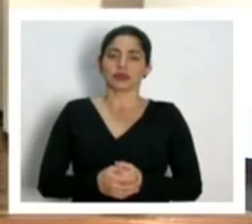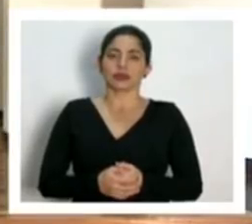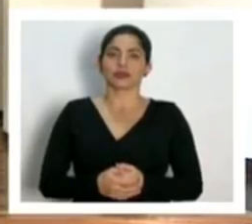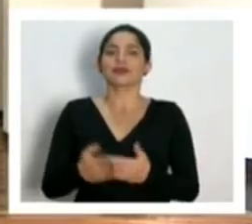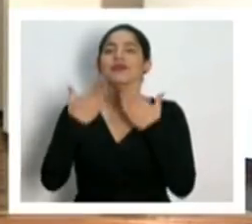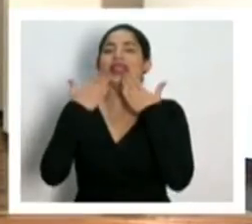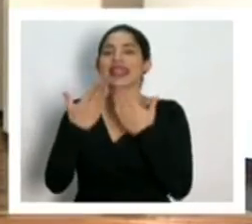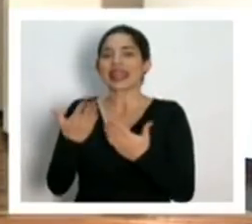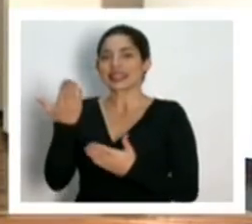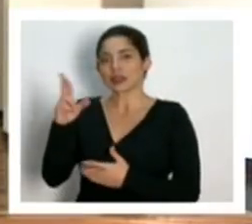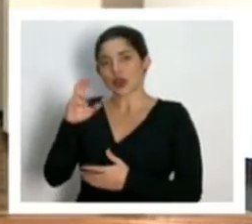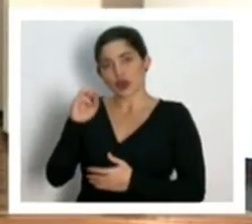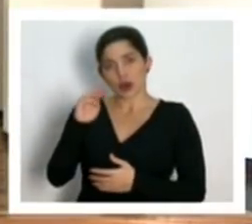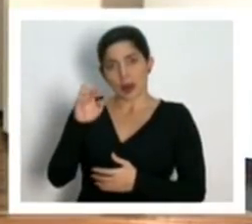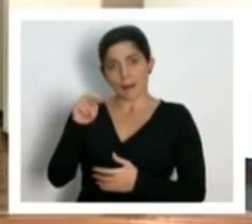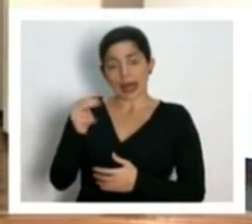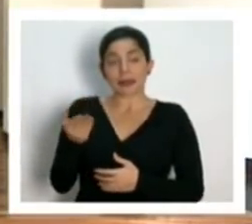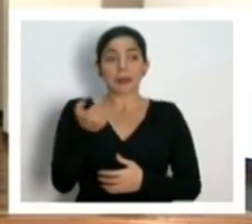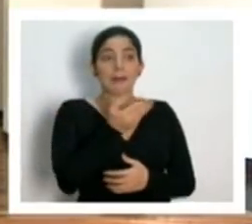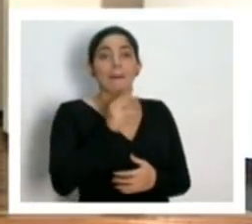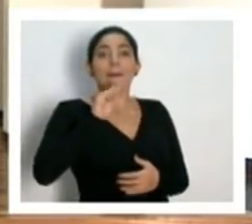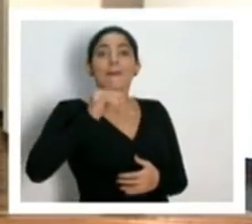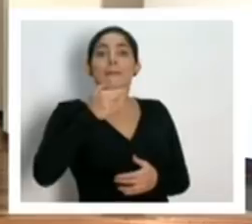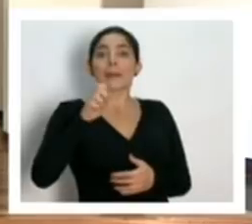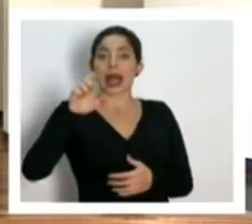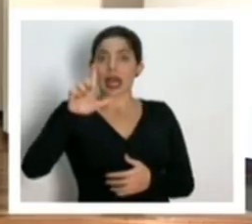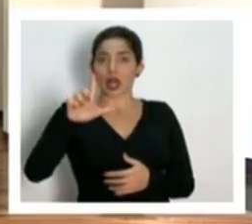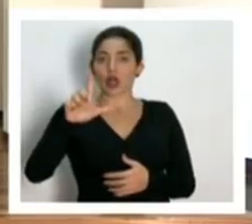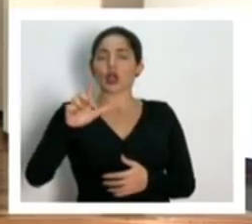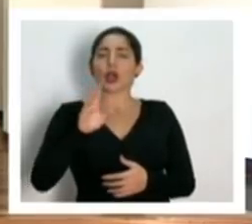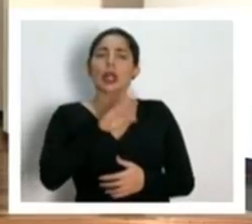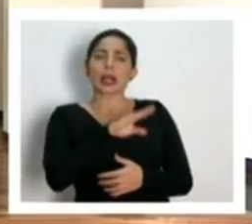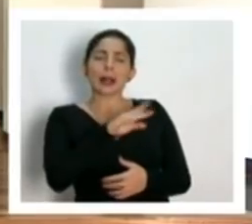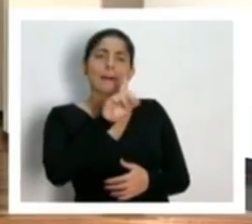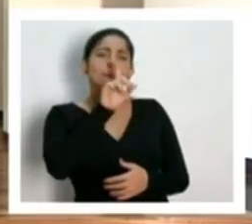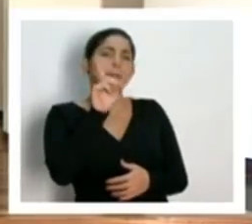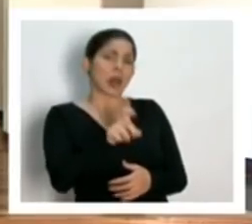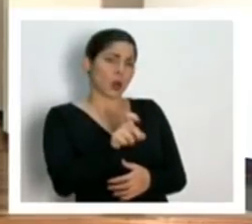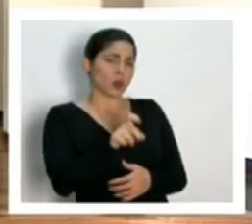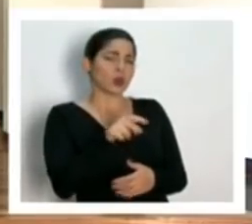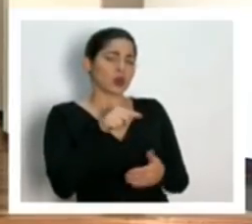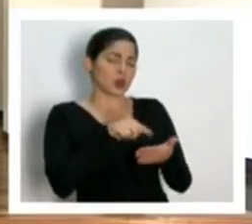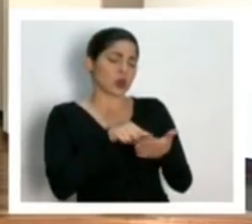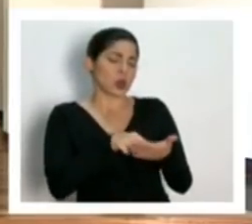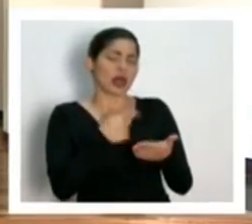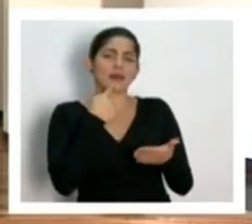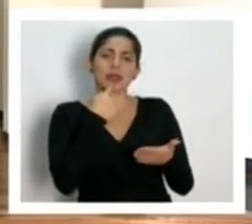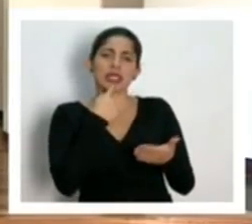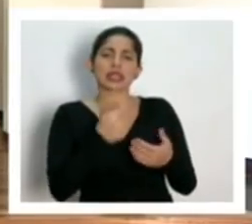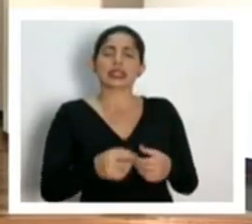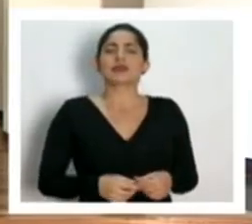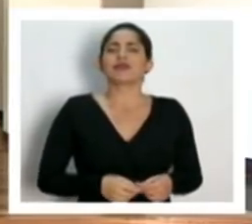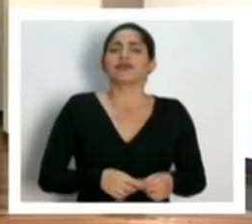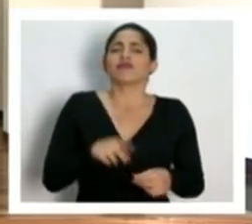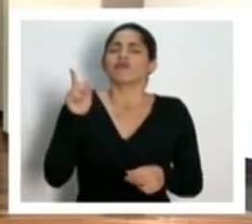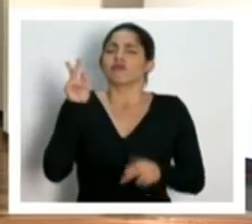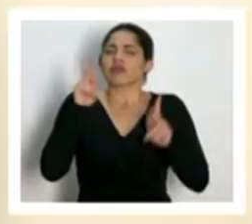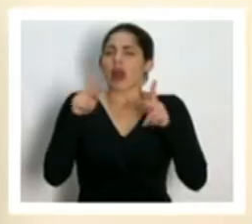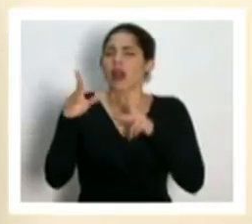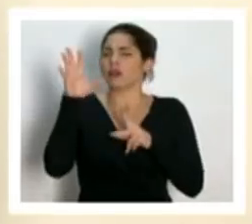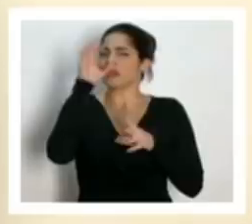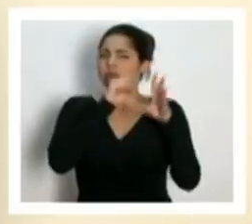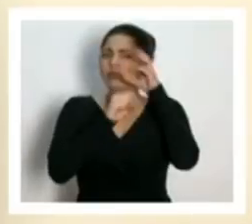Gracias, don Román. A don Michael. Don Michael, una pregunta que tienen por acá es que han notado